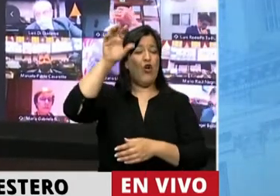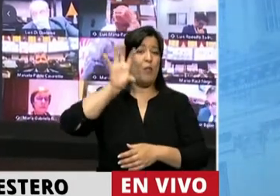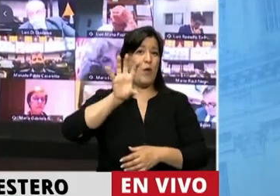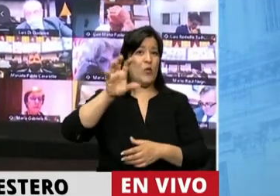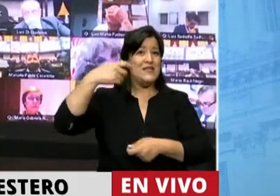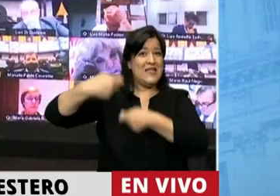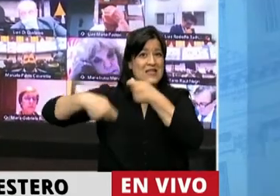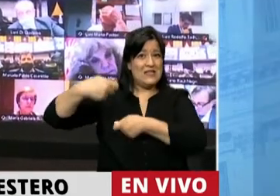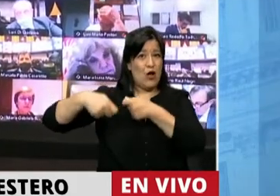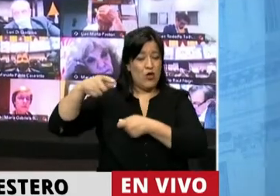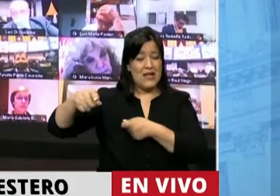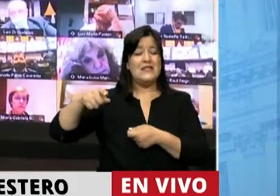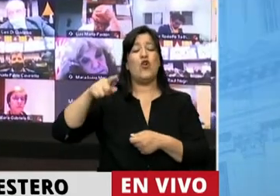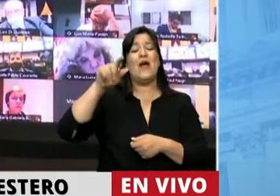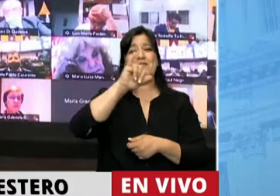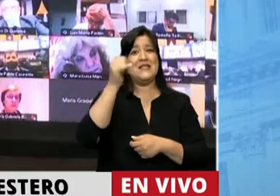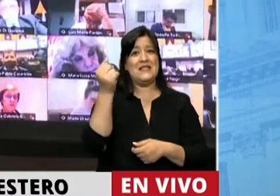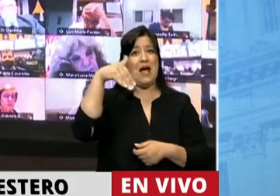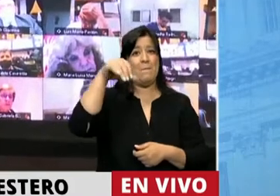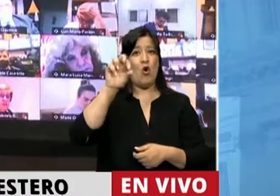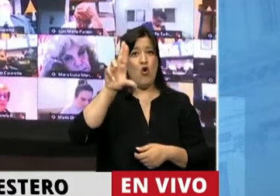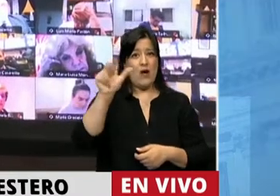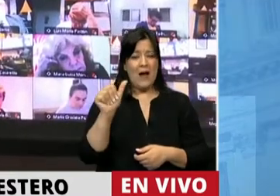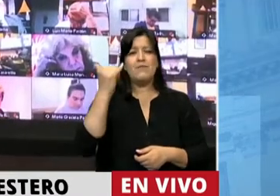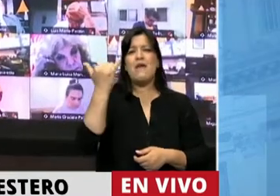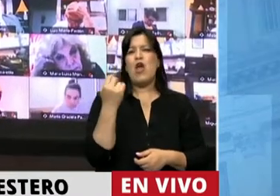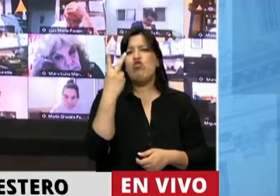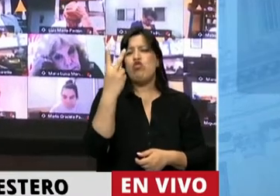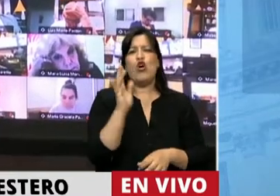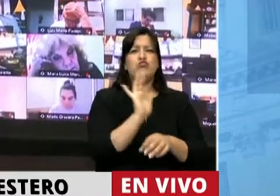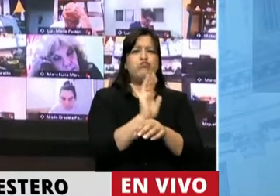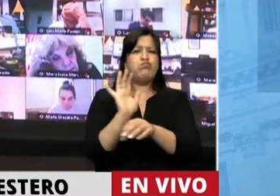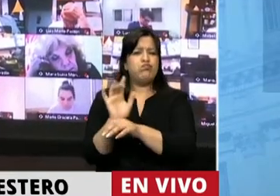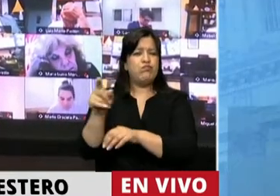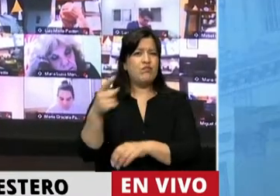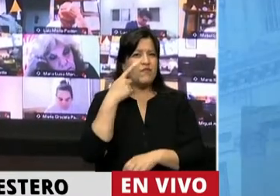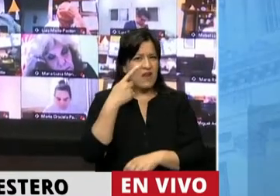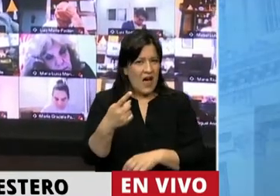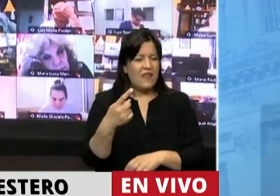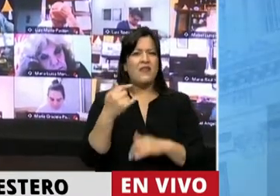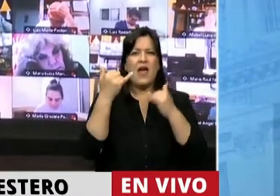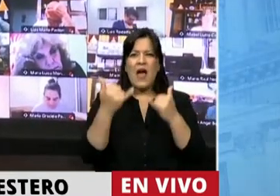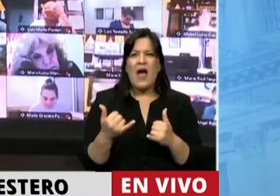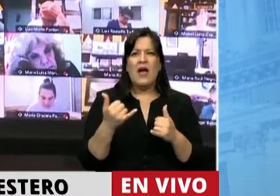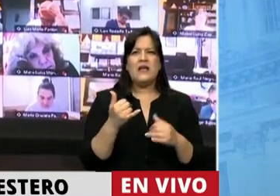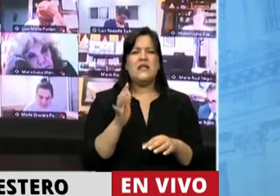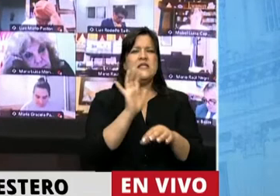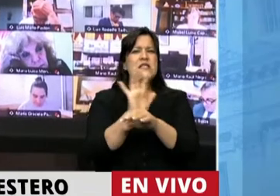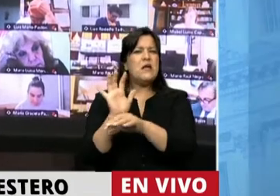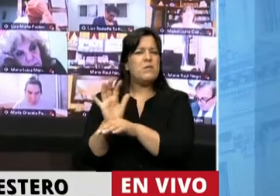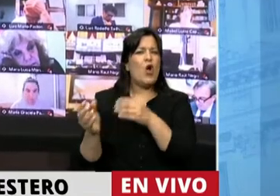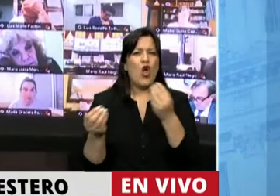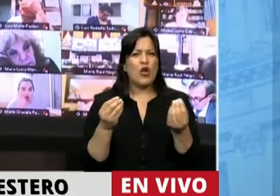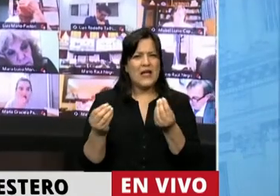del Estero, el doctor Gerardo Zamora, había dos símbolos. Se decía que los símbolos podían ser,